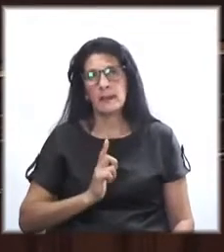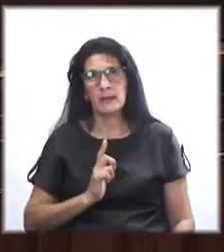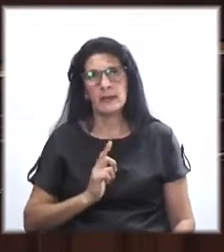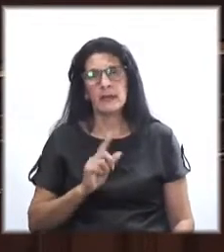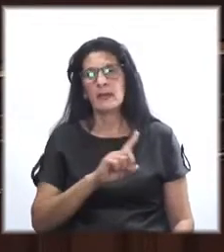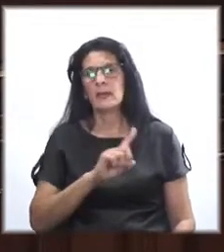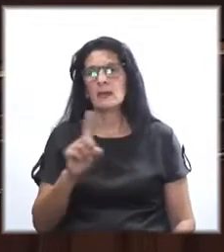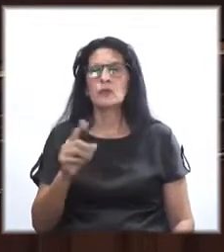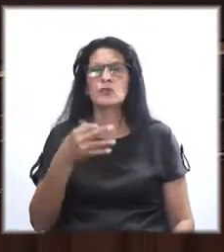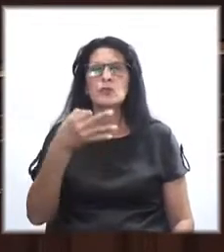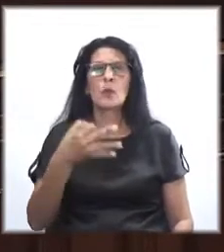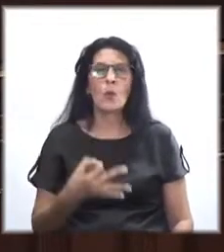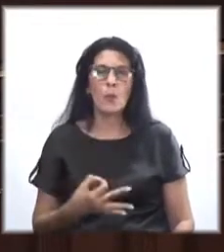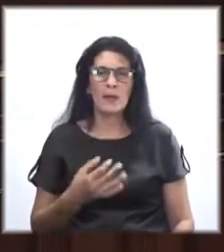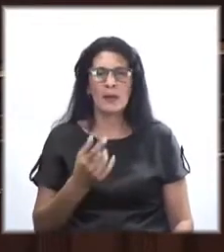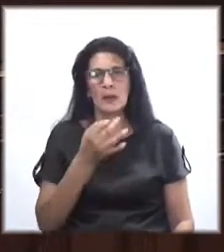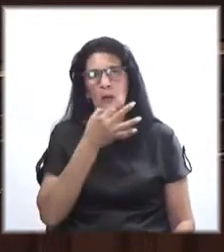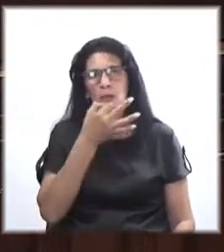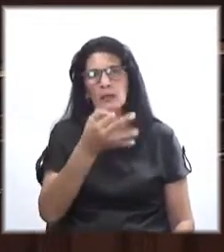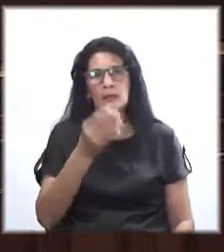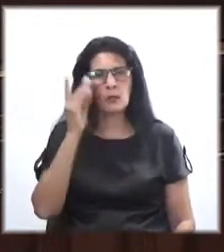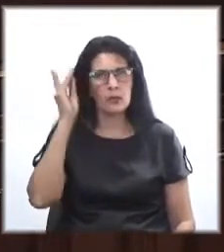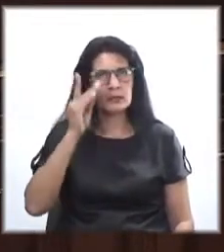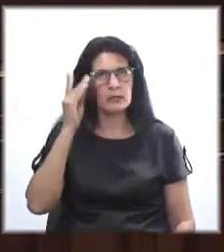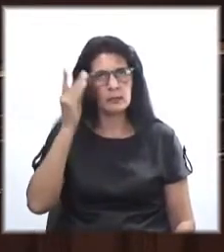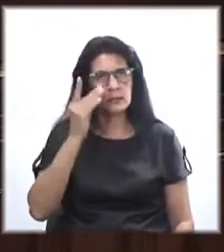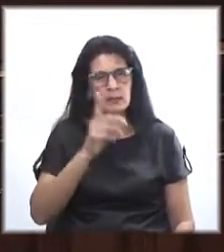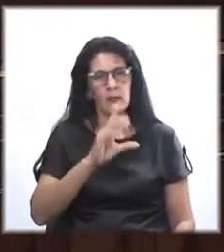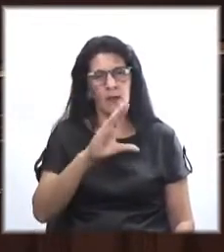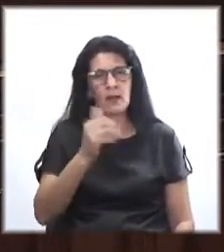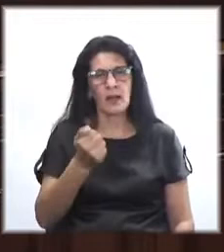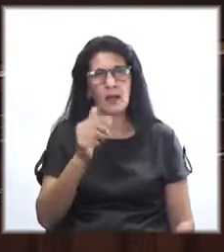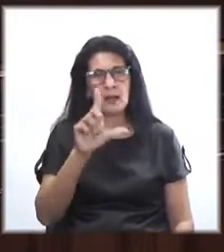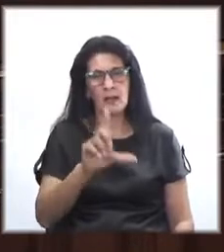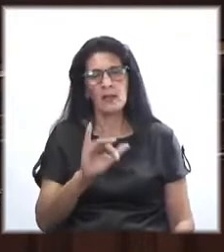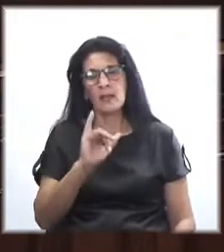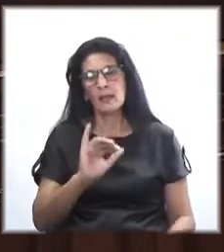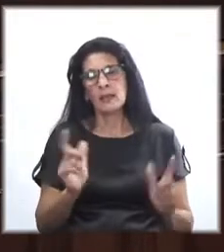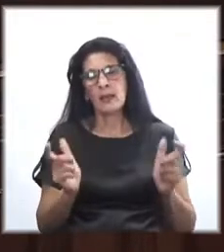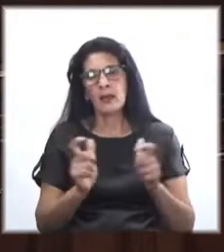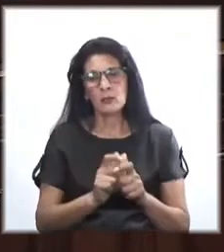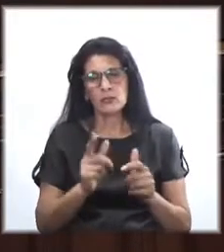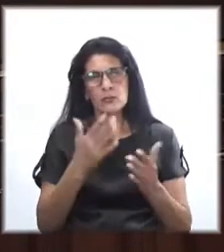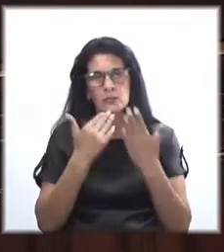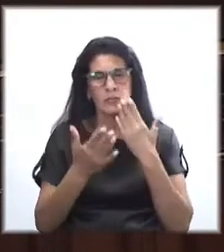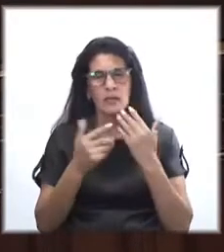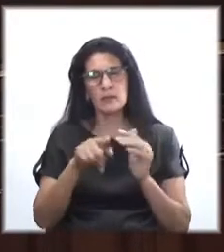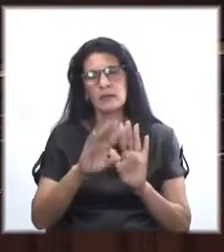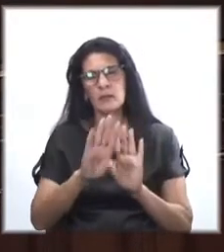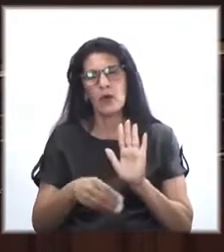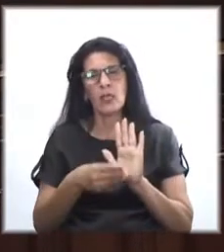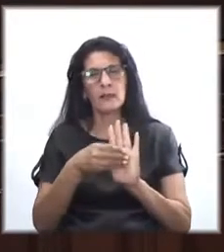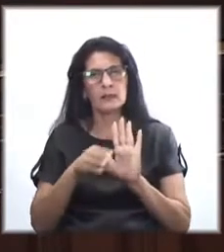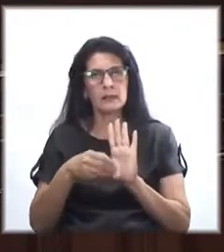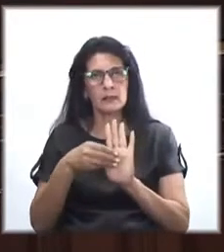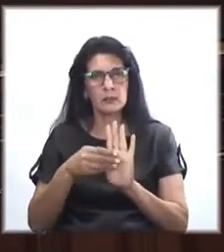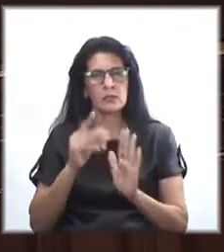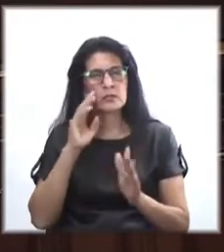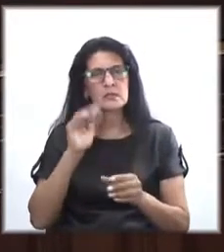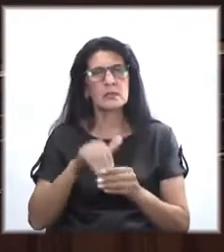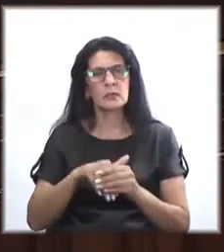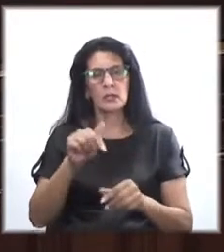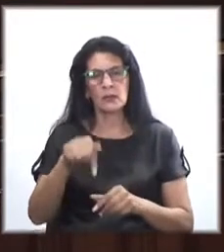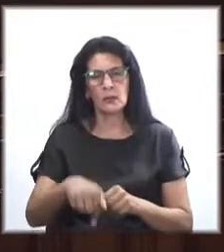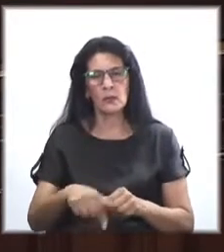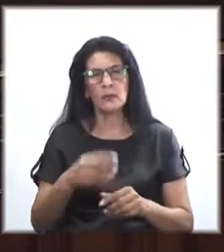se cumpla lo que dijo el diputado Sebastián Gall y que en la comisión sí se traten los aditivos que se votaron hoy